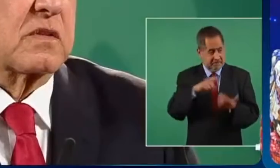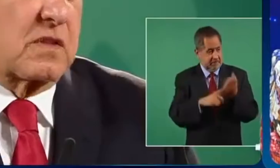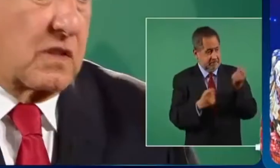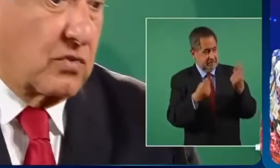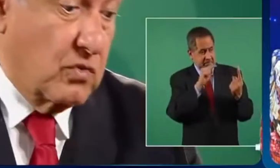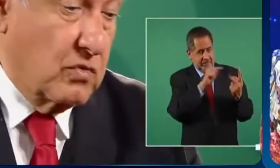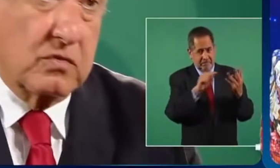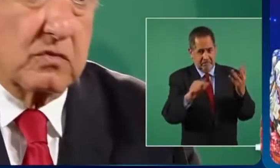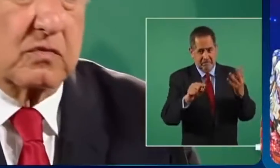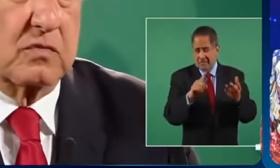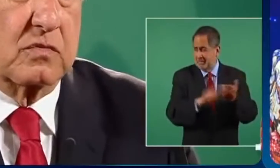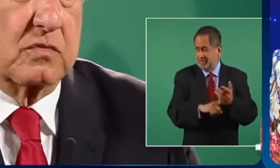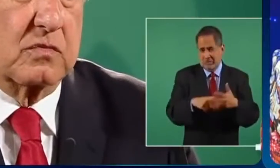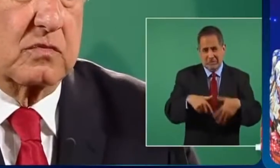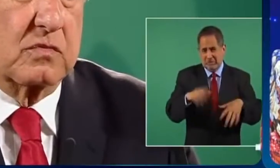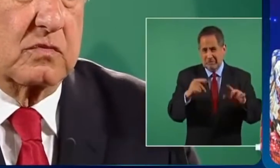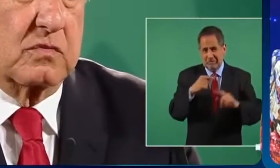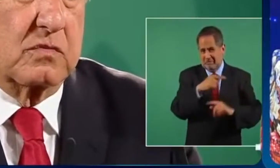que son